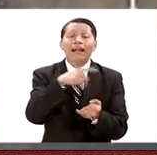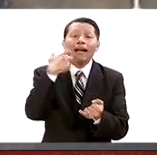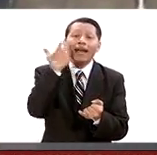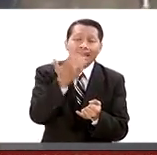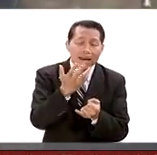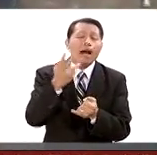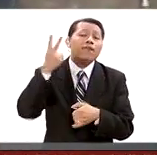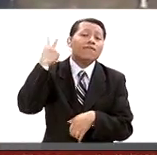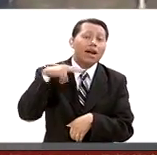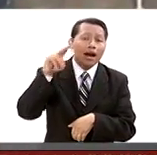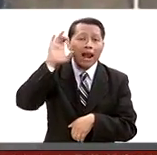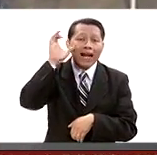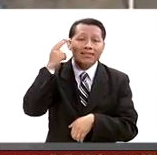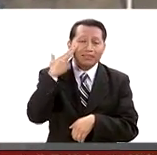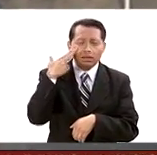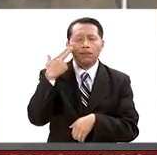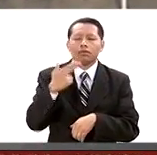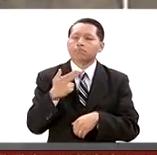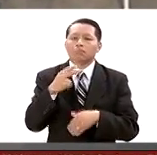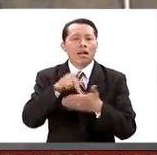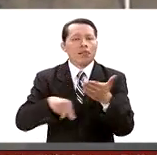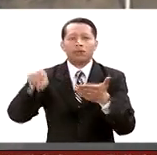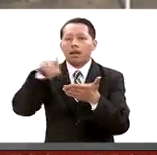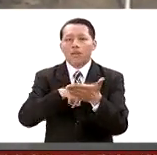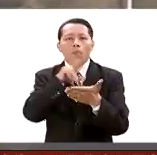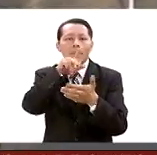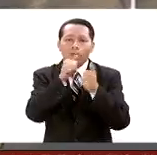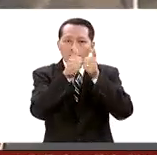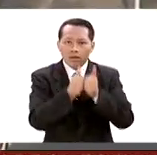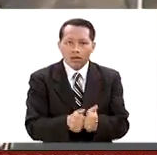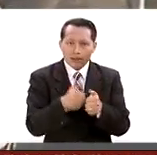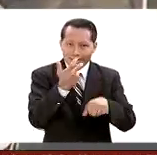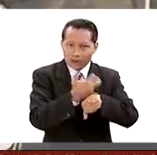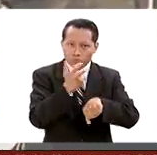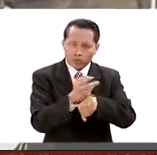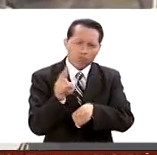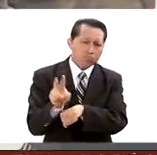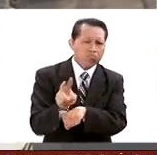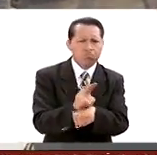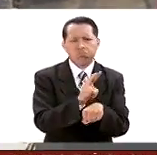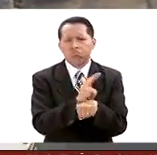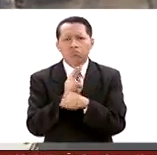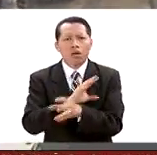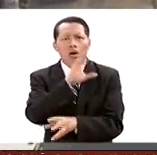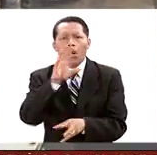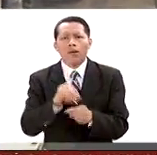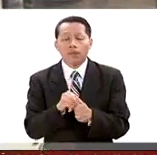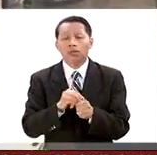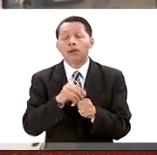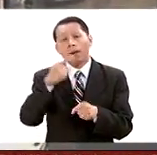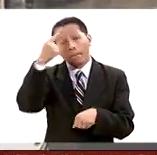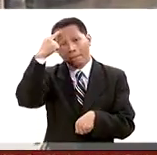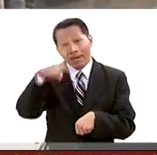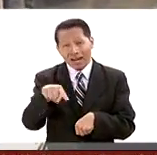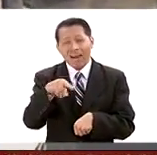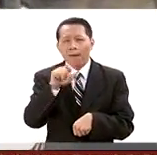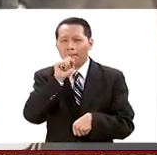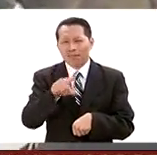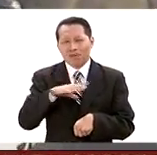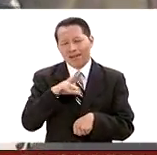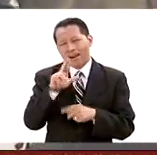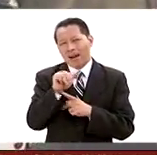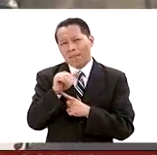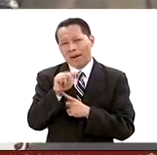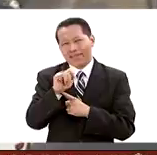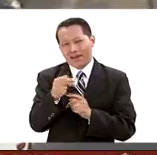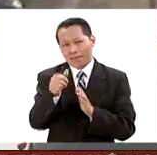decidió cancelar su viaje precisamente para monitorear la situación interna y evitar que por esa circunstancia del mes del Ramadán que se celebra